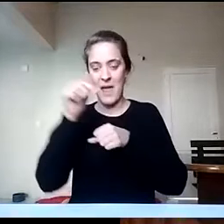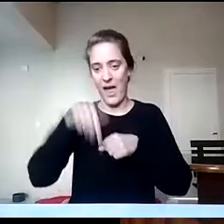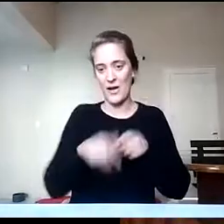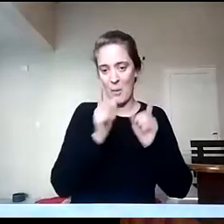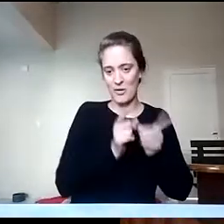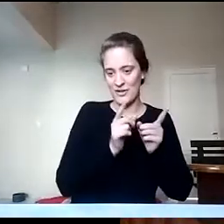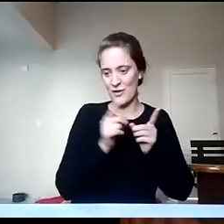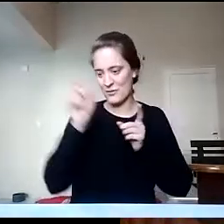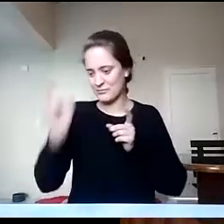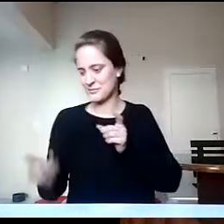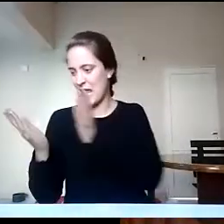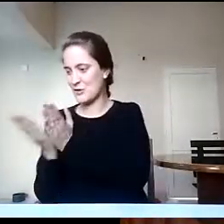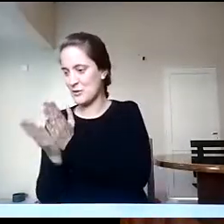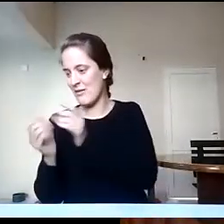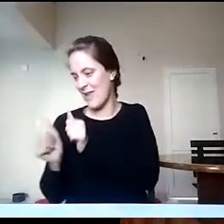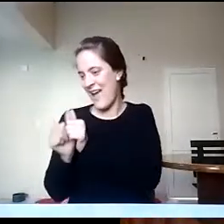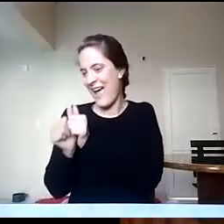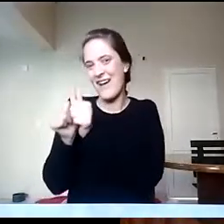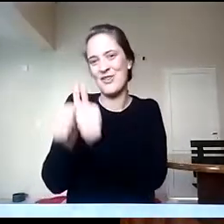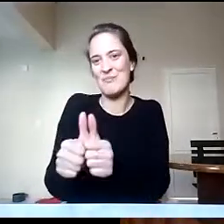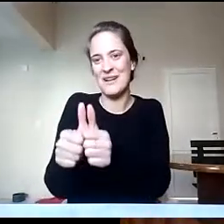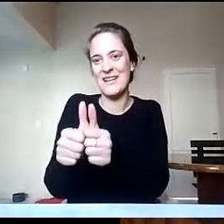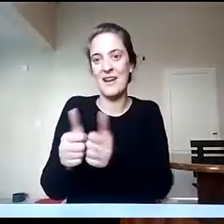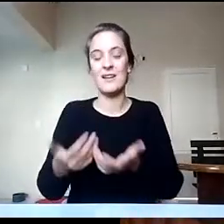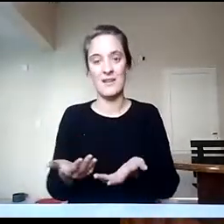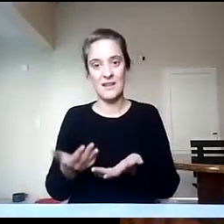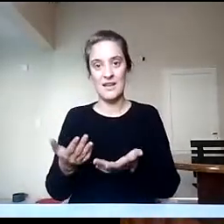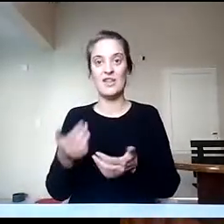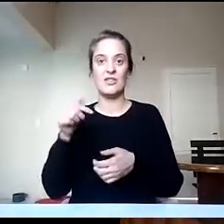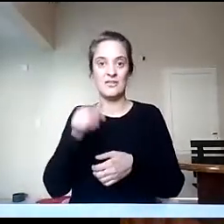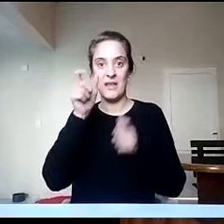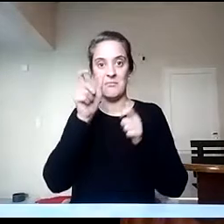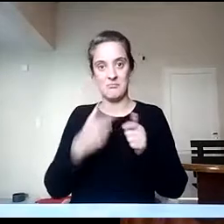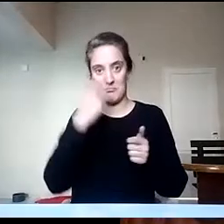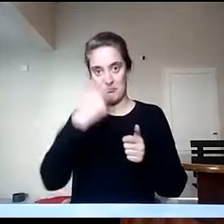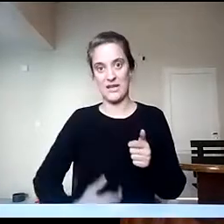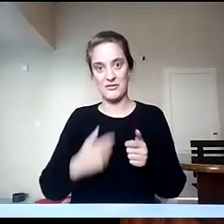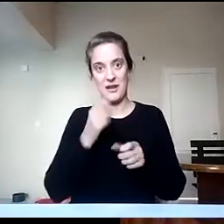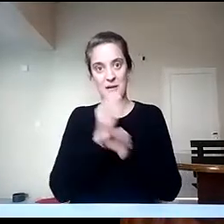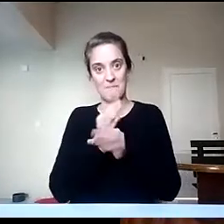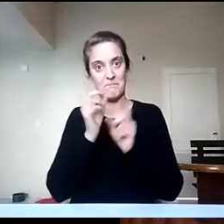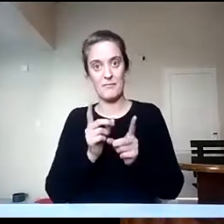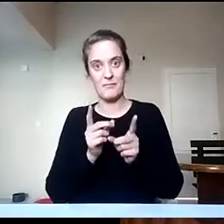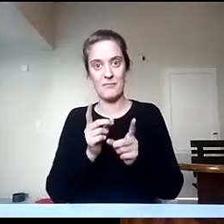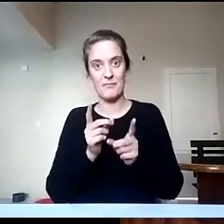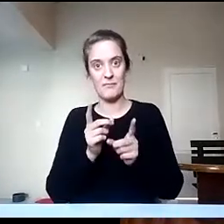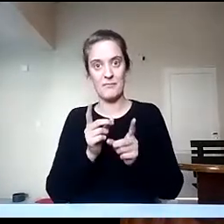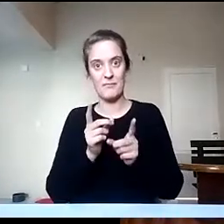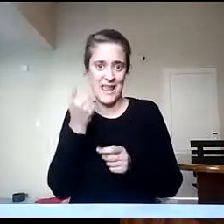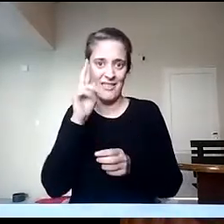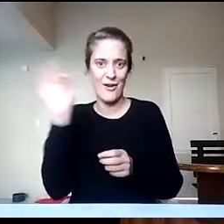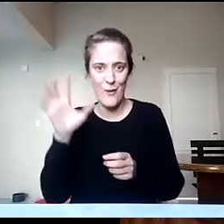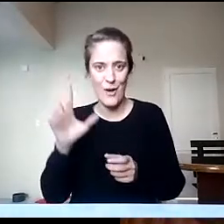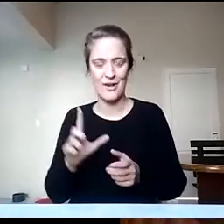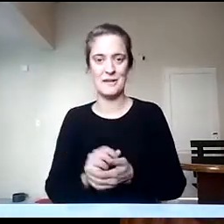el docente tiene un rol social fundamental en la sociedad actual. Y por último, quería comentarles a